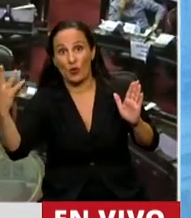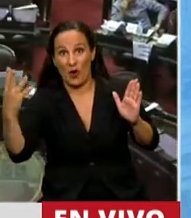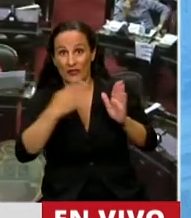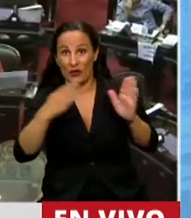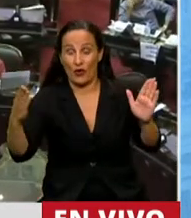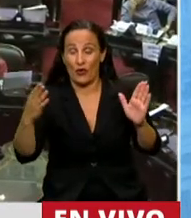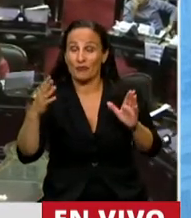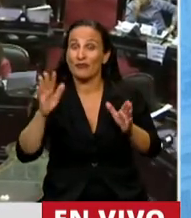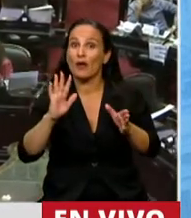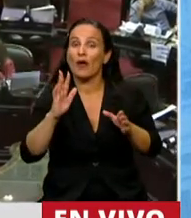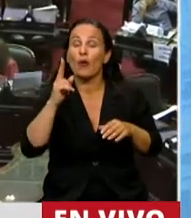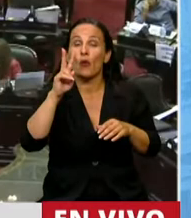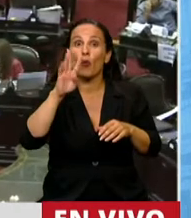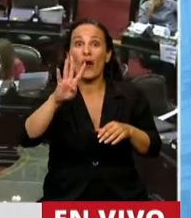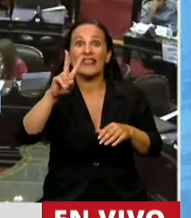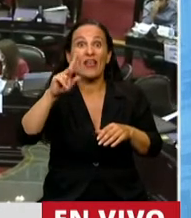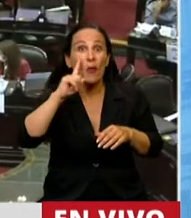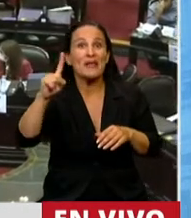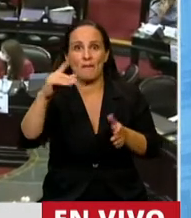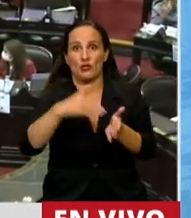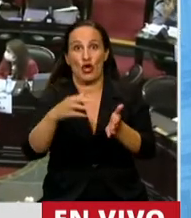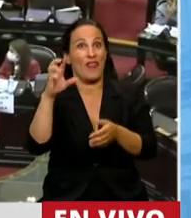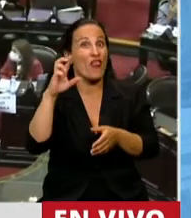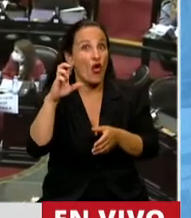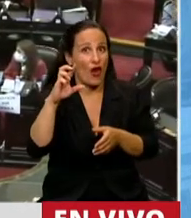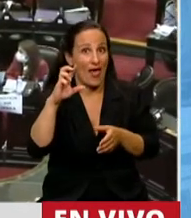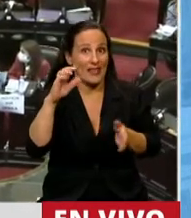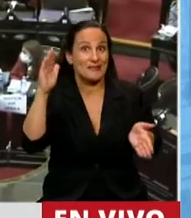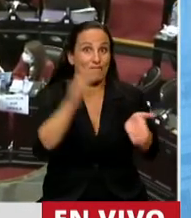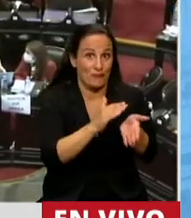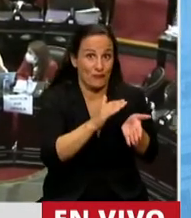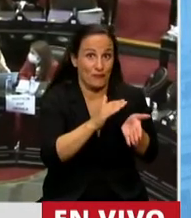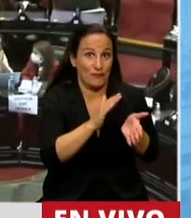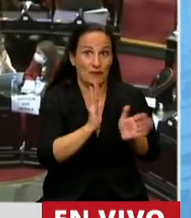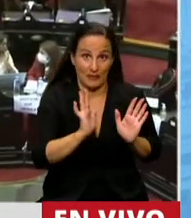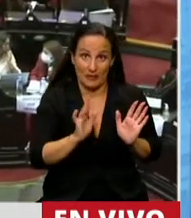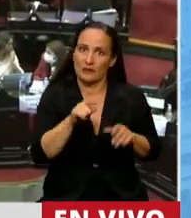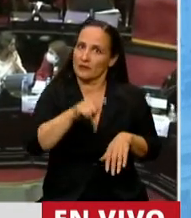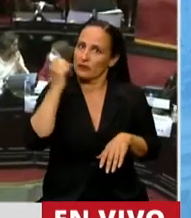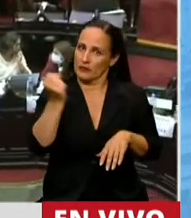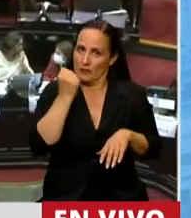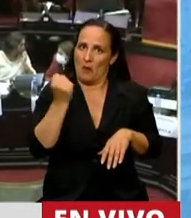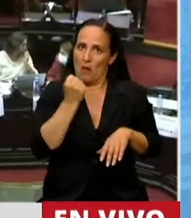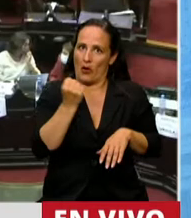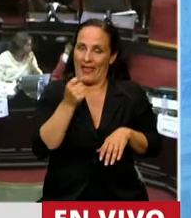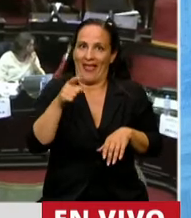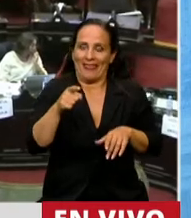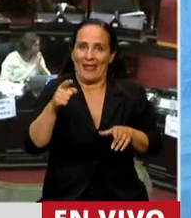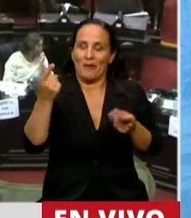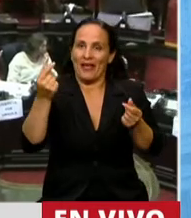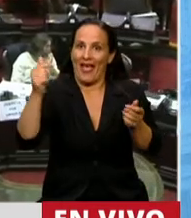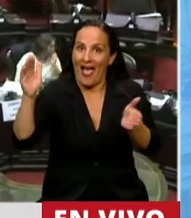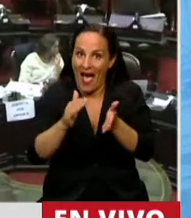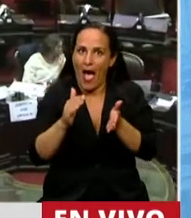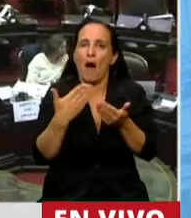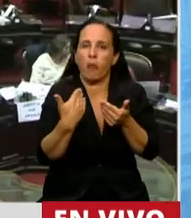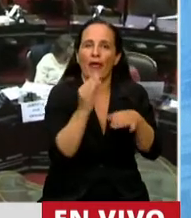de dólares que efectivamente ayudan de manera significativa a generar condiciones de saneamiento